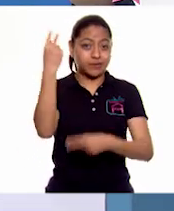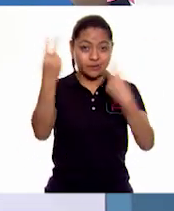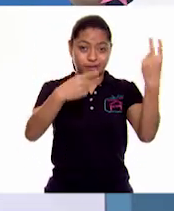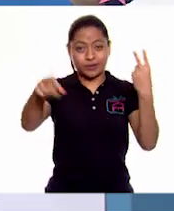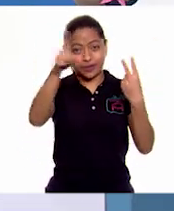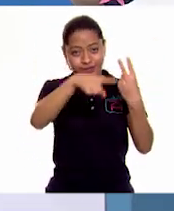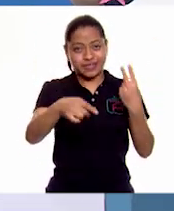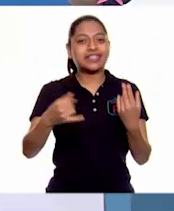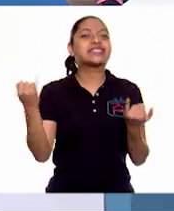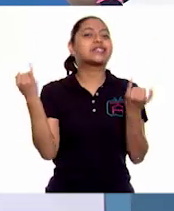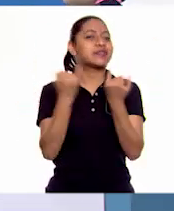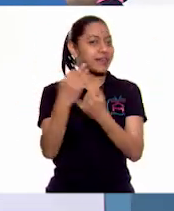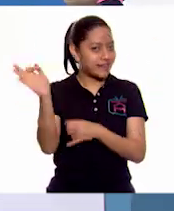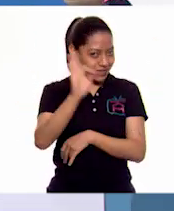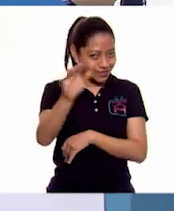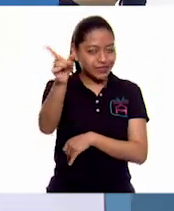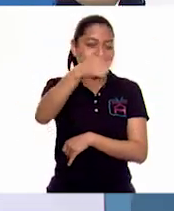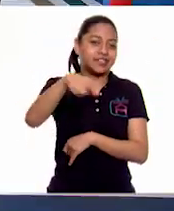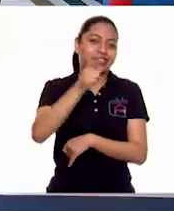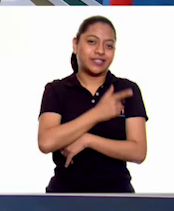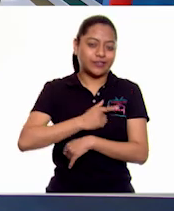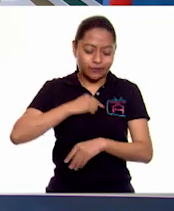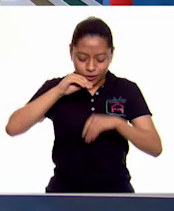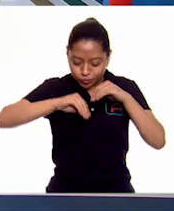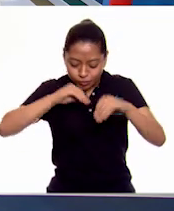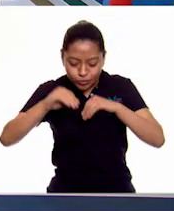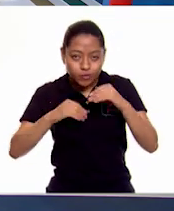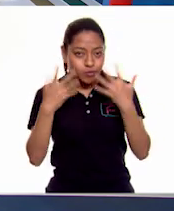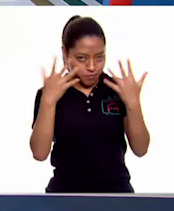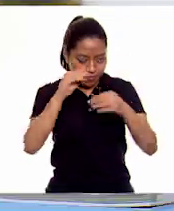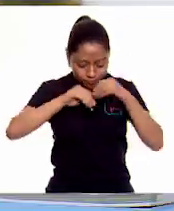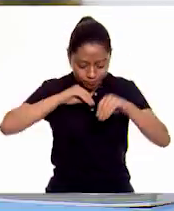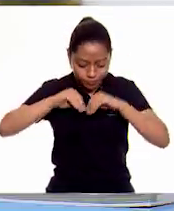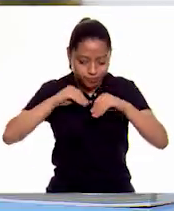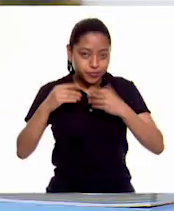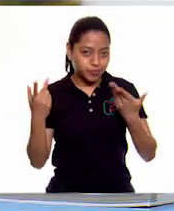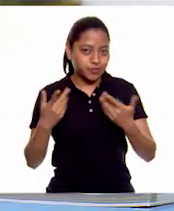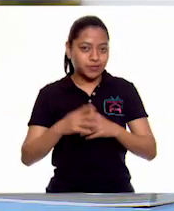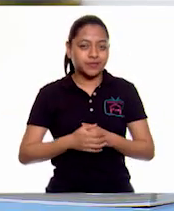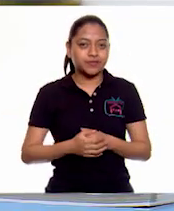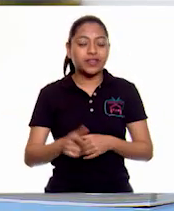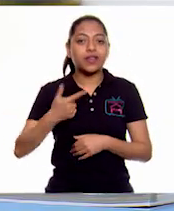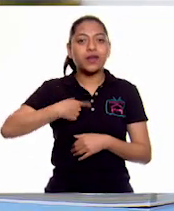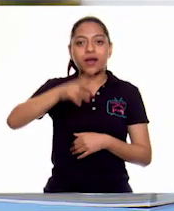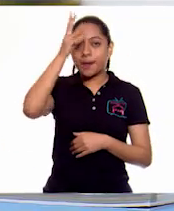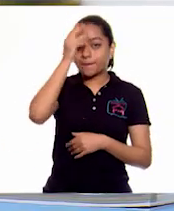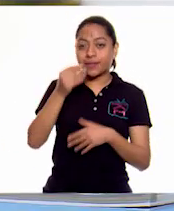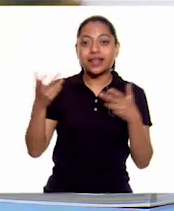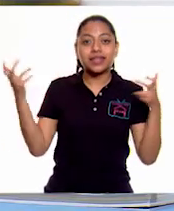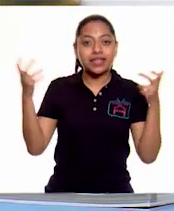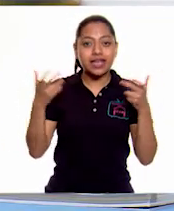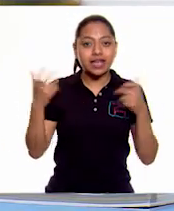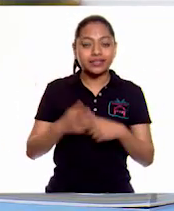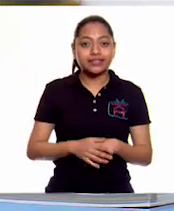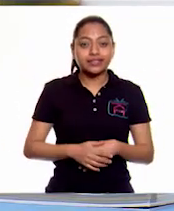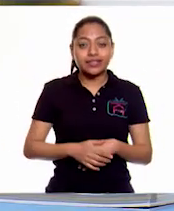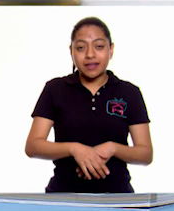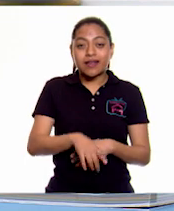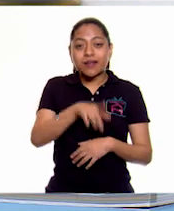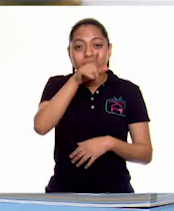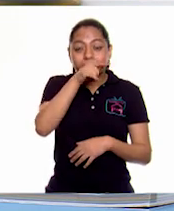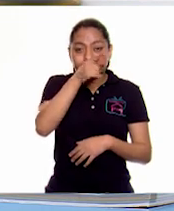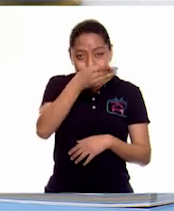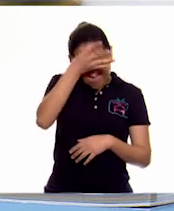en casa también les encantan las manualidades. Pues fíjense que aprendí a hacer un gallito para